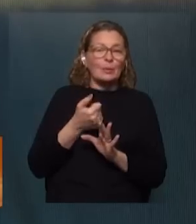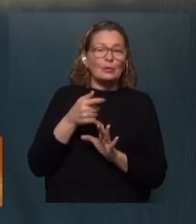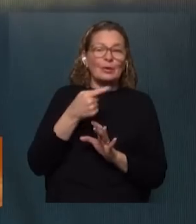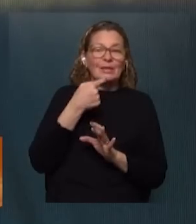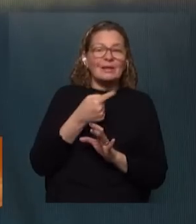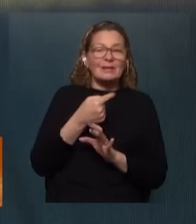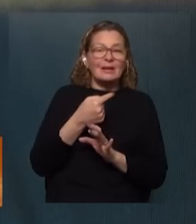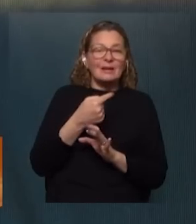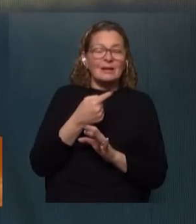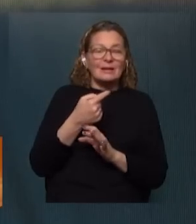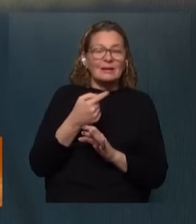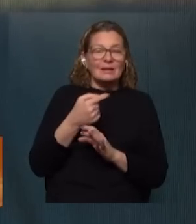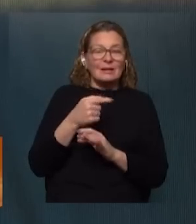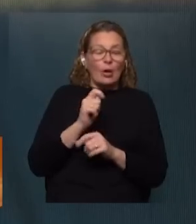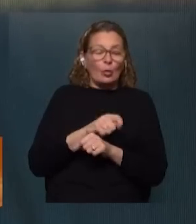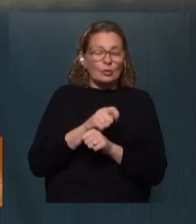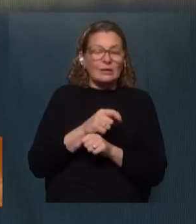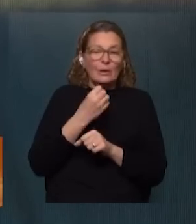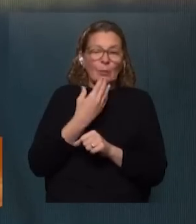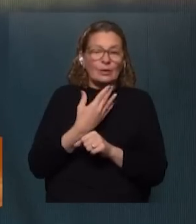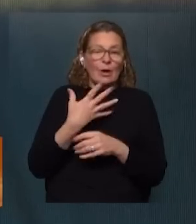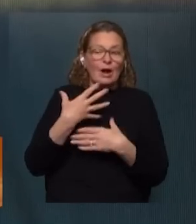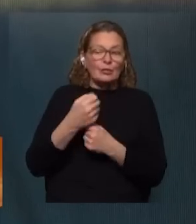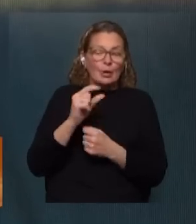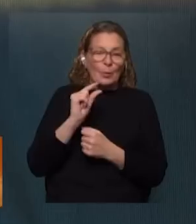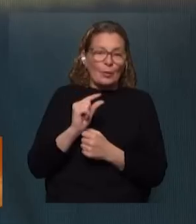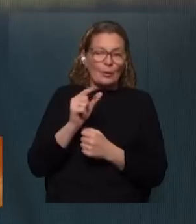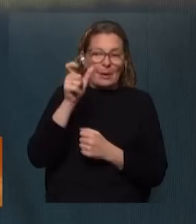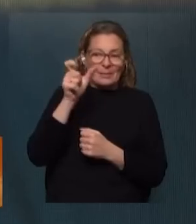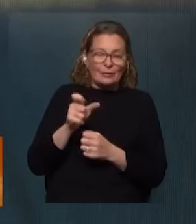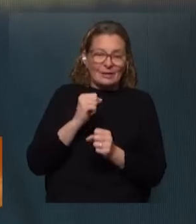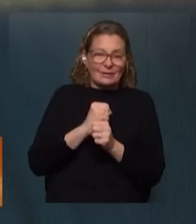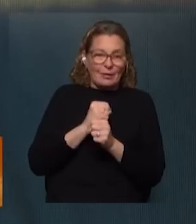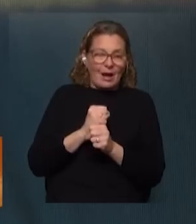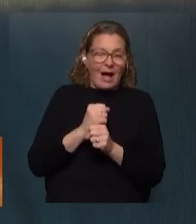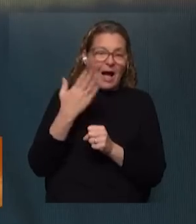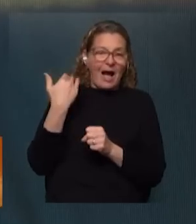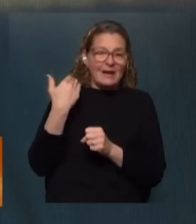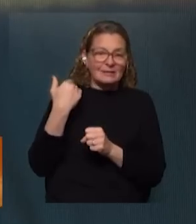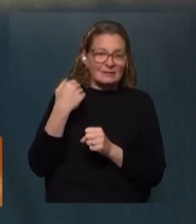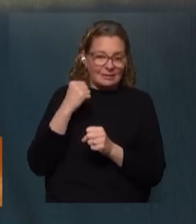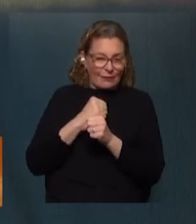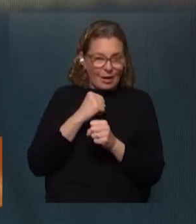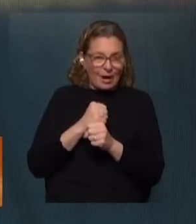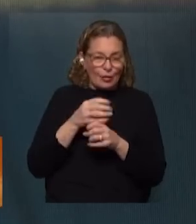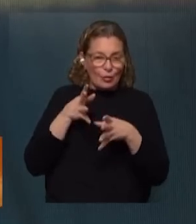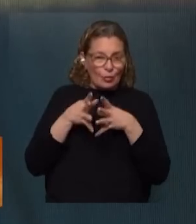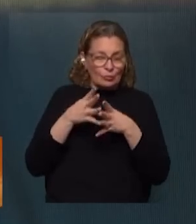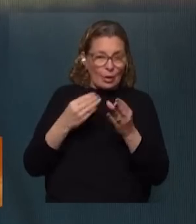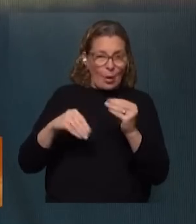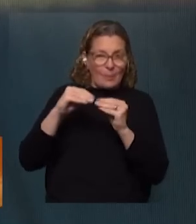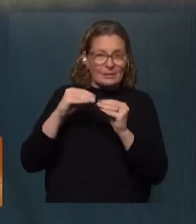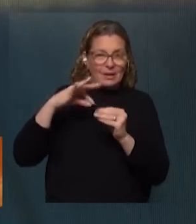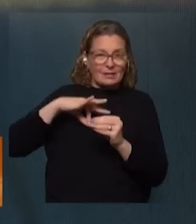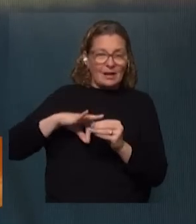decías en el sentido de la justicia bueno ayudar un poco a aquellos trabajadores que en algún momento fueron activos que lucharon por aumentar sus